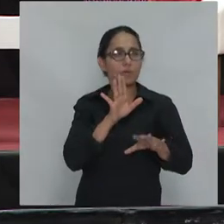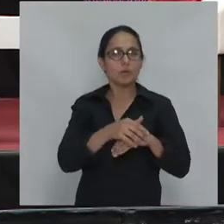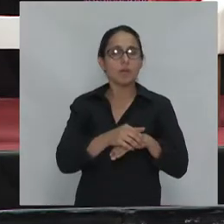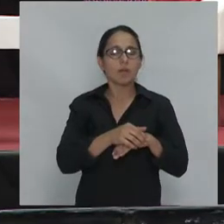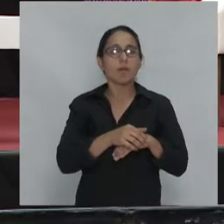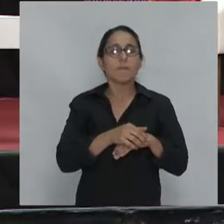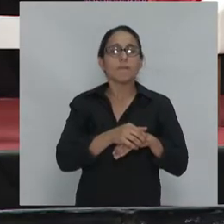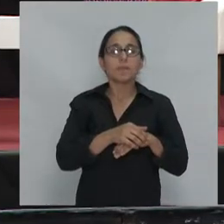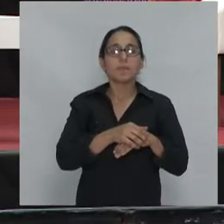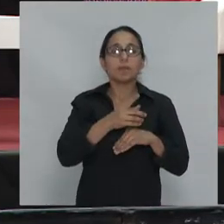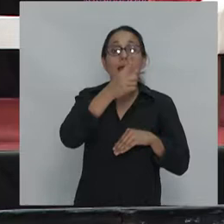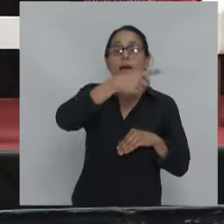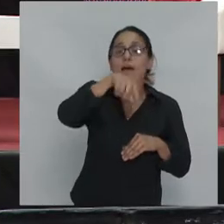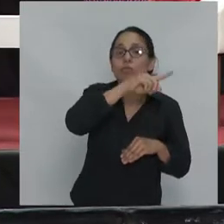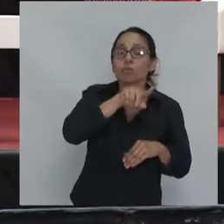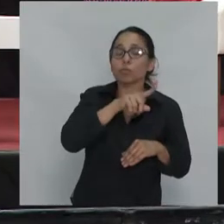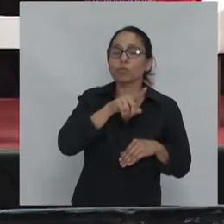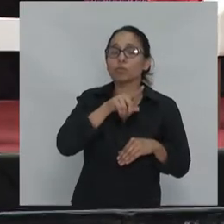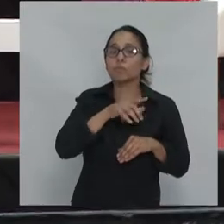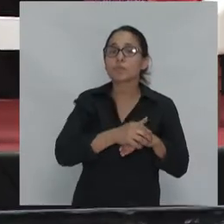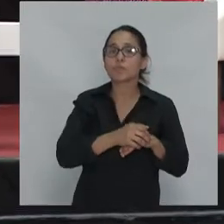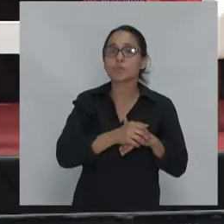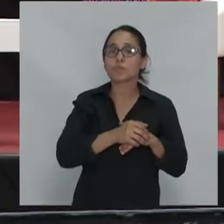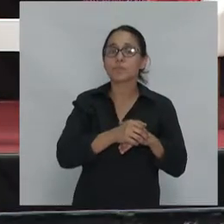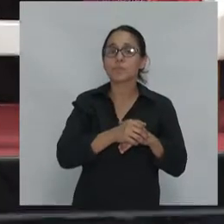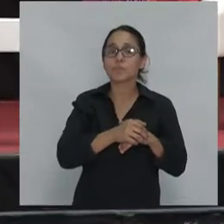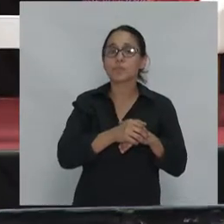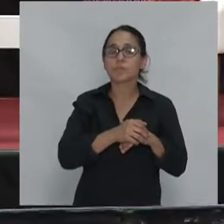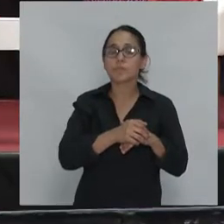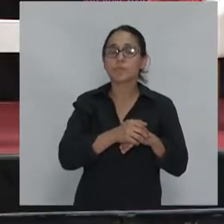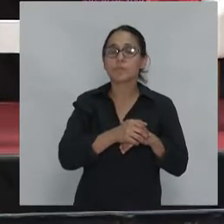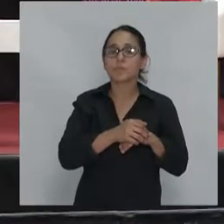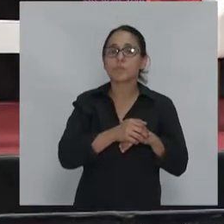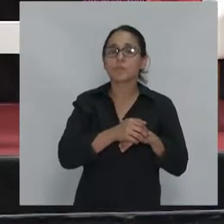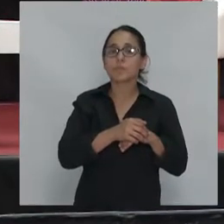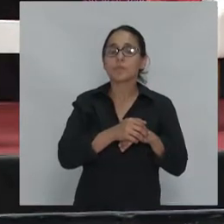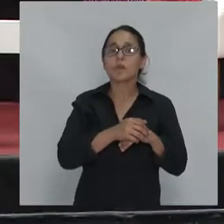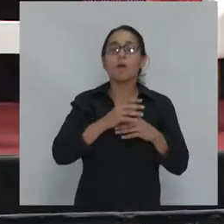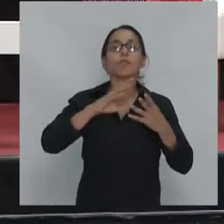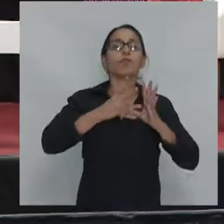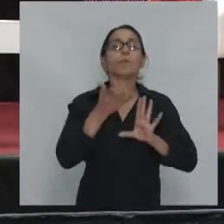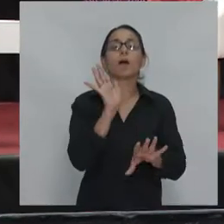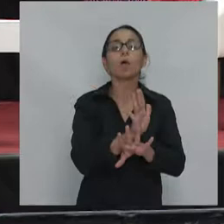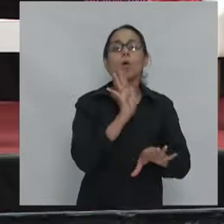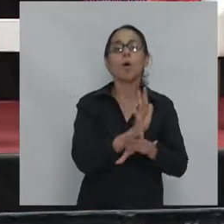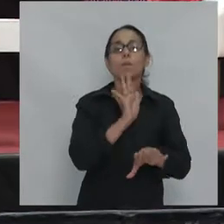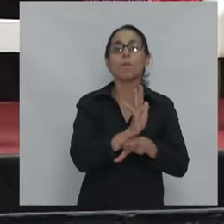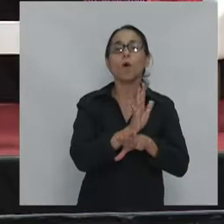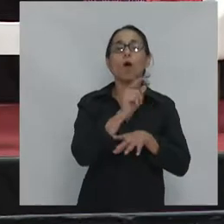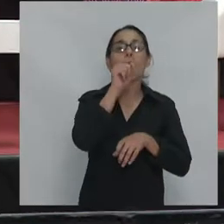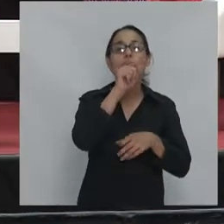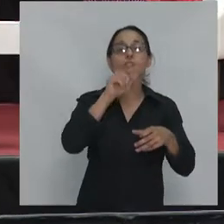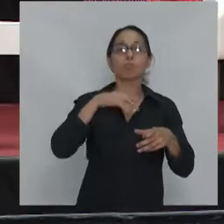el terreno que está por debajo de ellos se